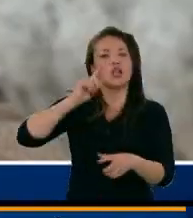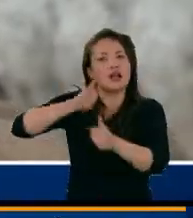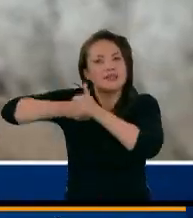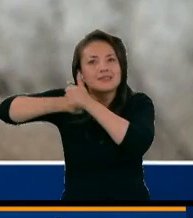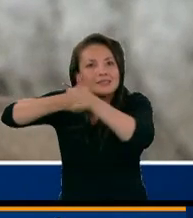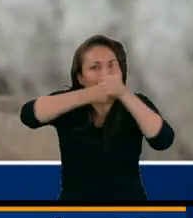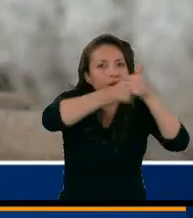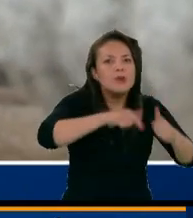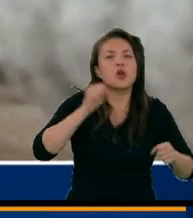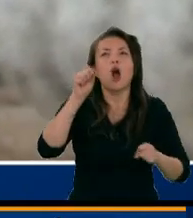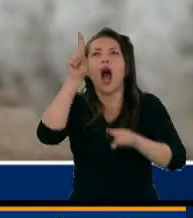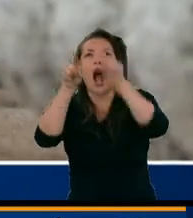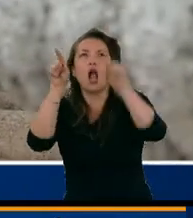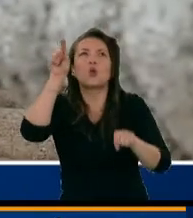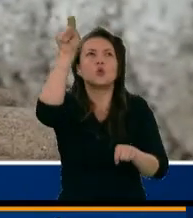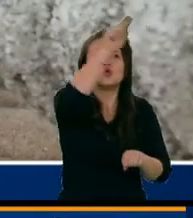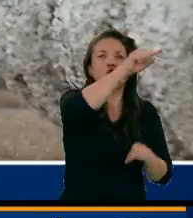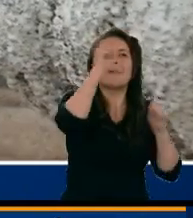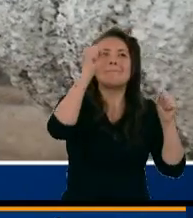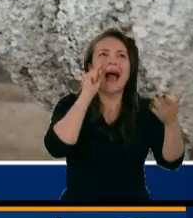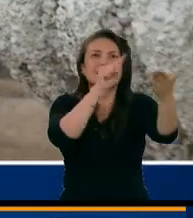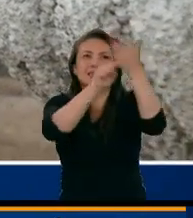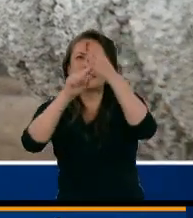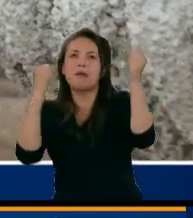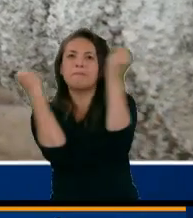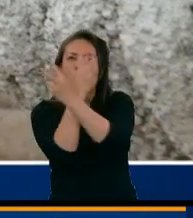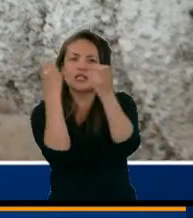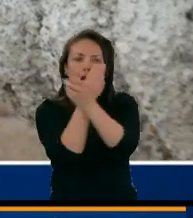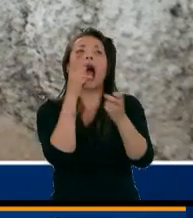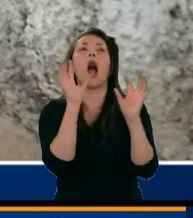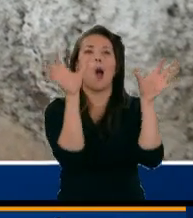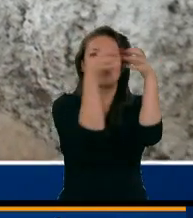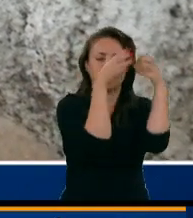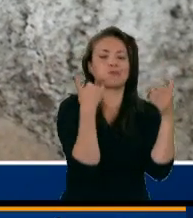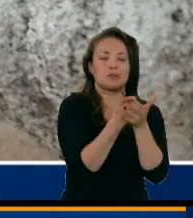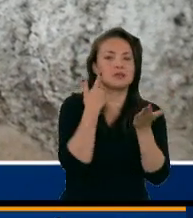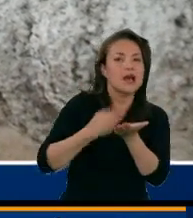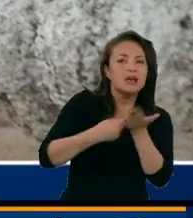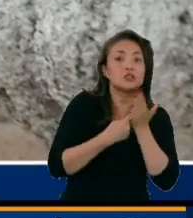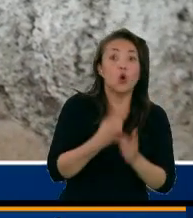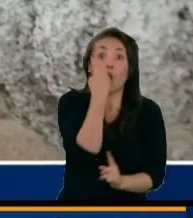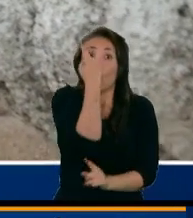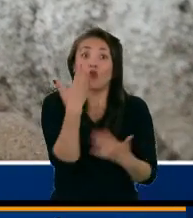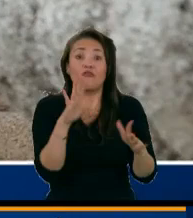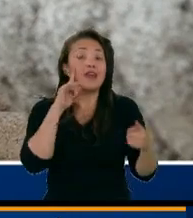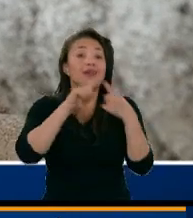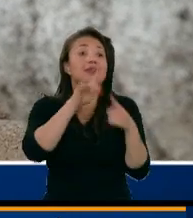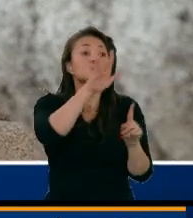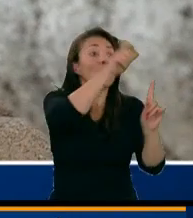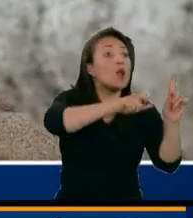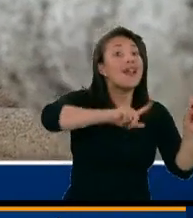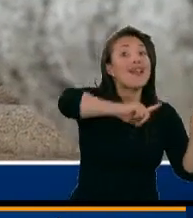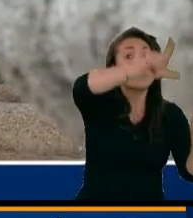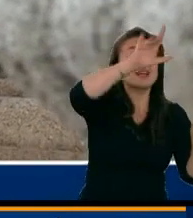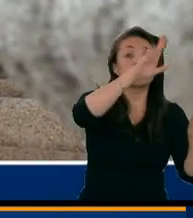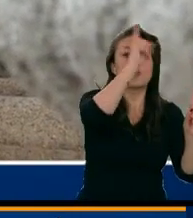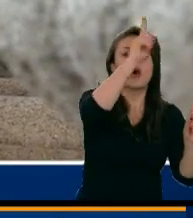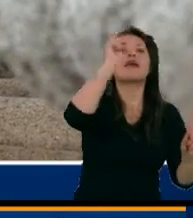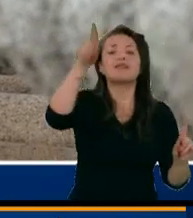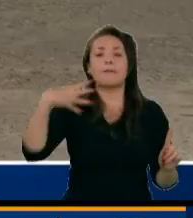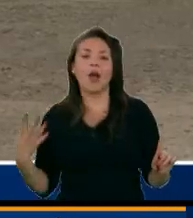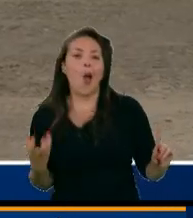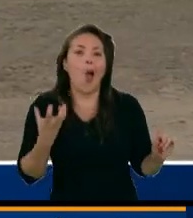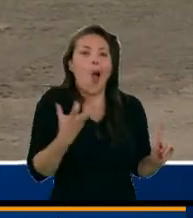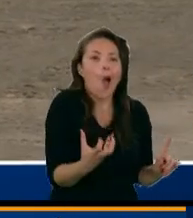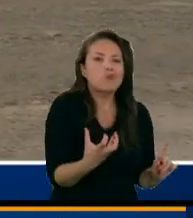en uno de los departamentos que concentra mayores niveles de violencia, no solamente frente a liderazgos políticos, sino también de presencia de grupos